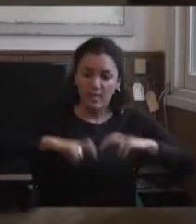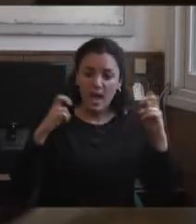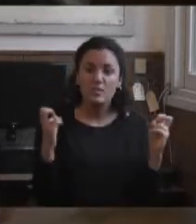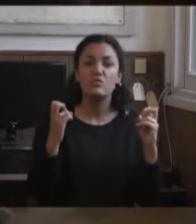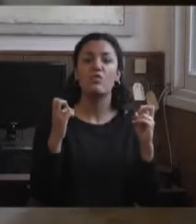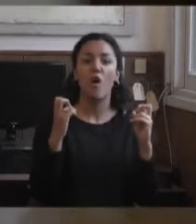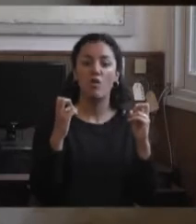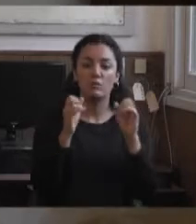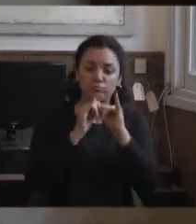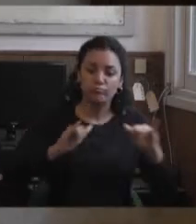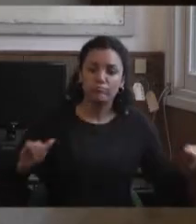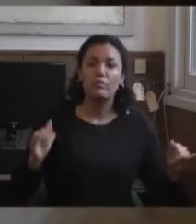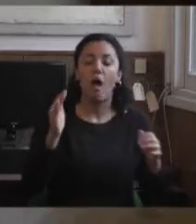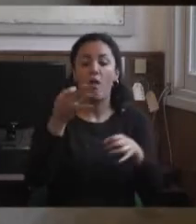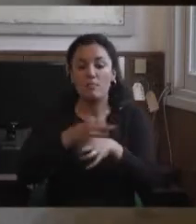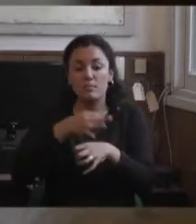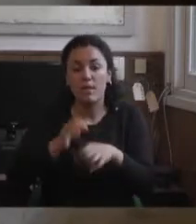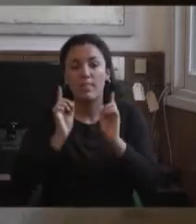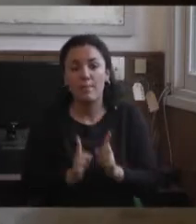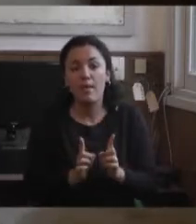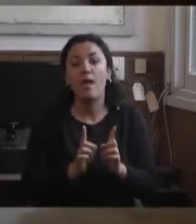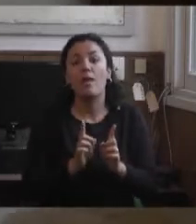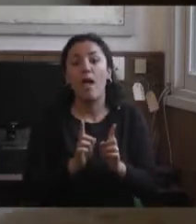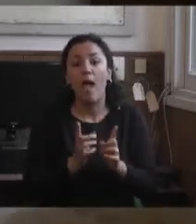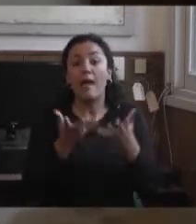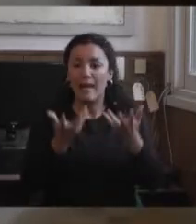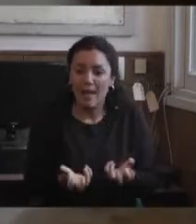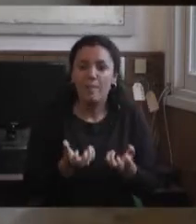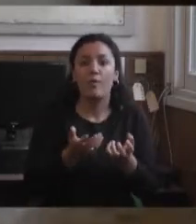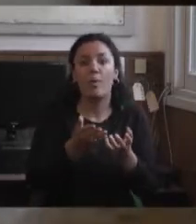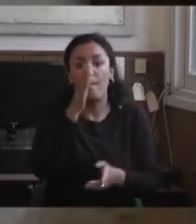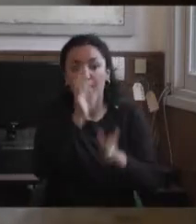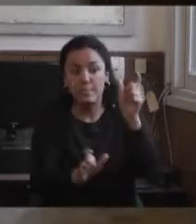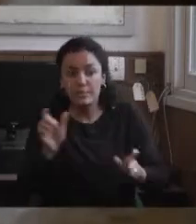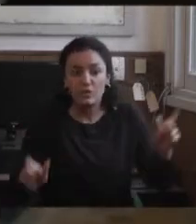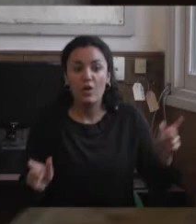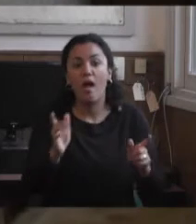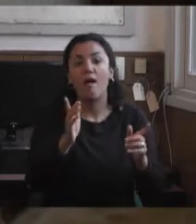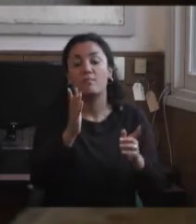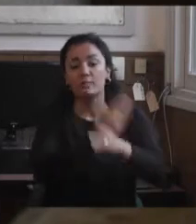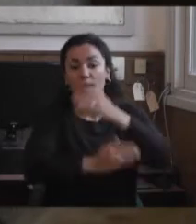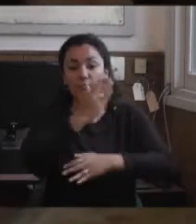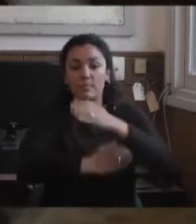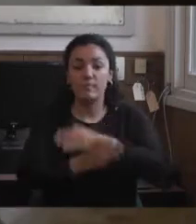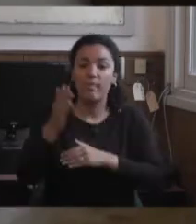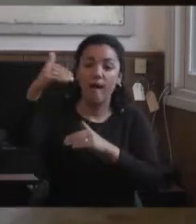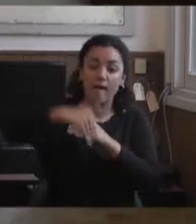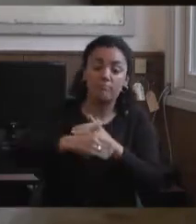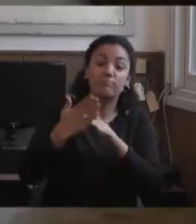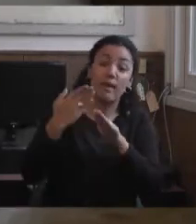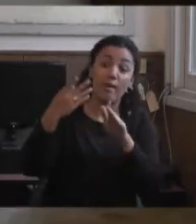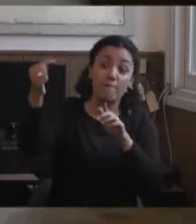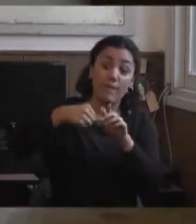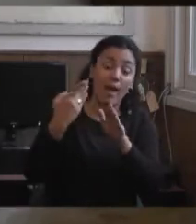y la exigianza, sino también pensando en que cada vez más estudiantes con discapacidad puedan ingresar a estudiar en el instituto y en sus distintas